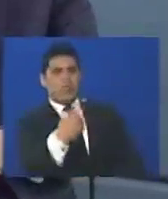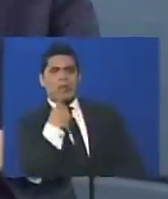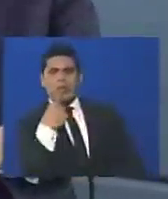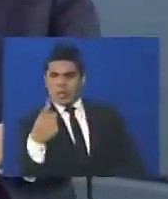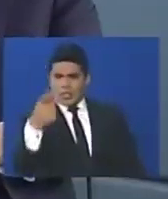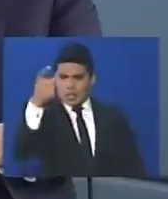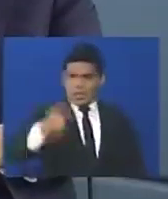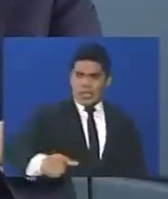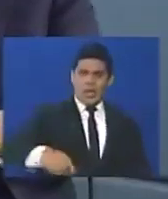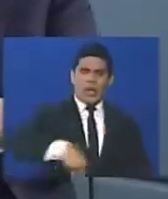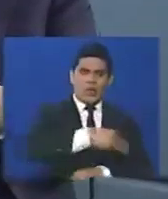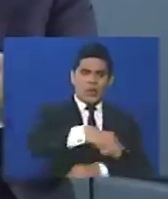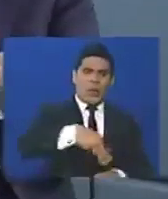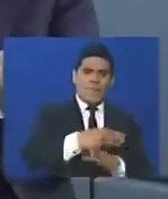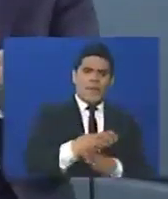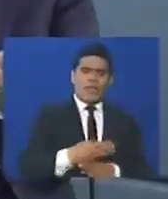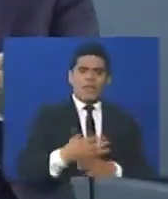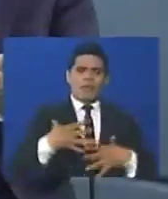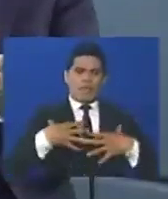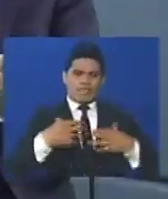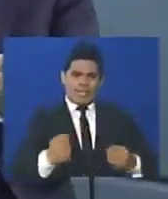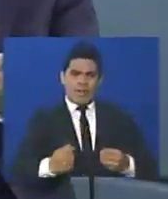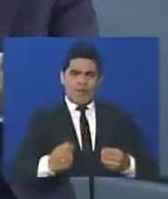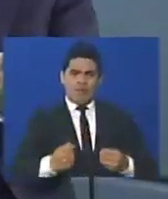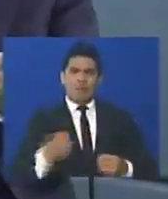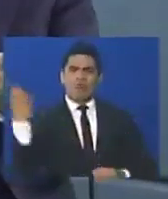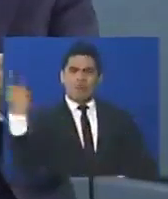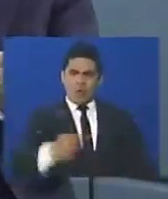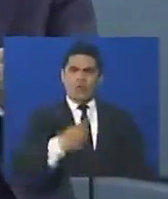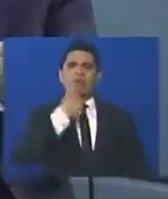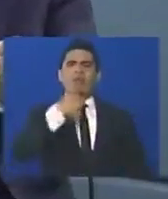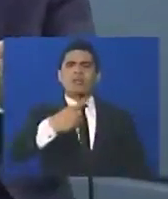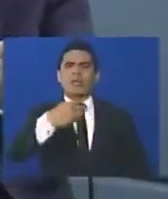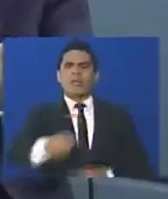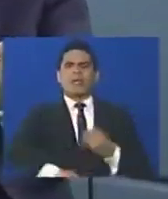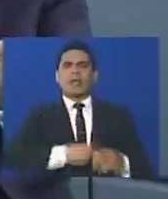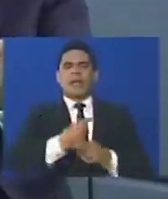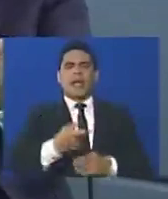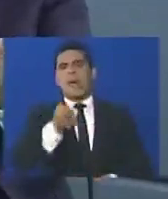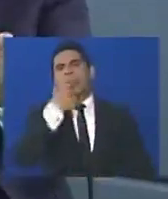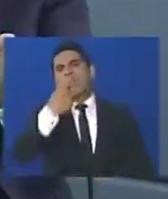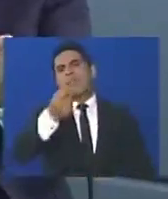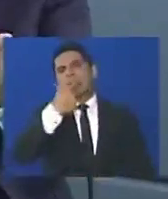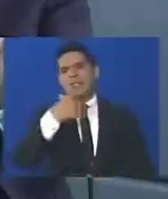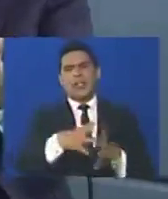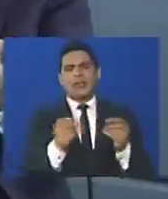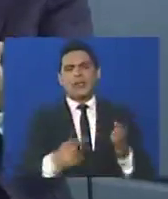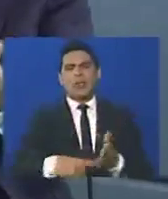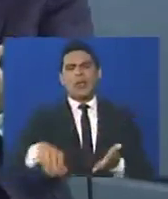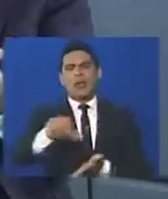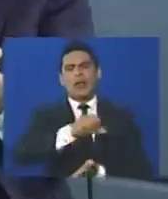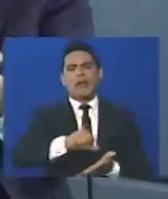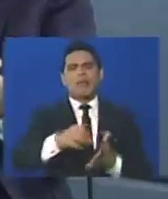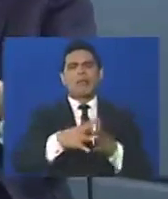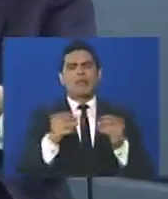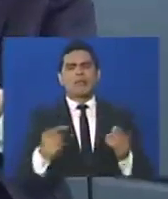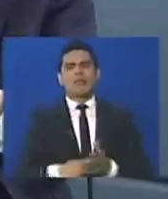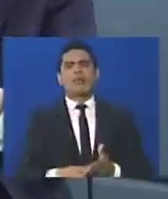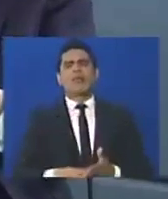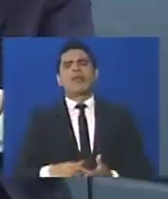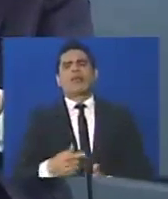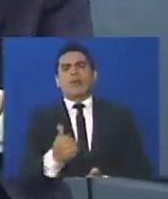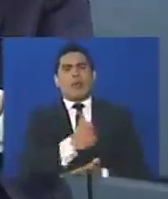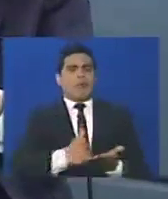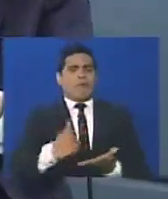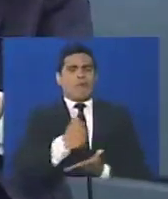díganle al ministro de salud, mándenle una orden, verdad, al ministro de salud, que haya medicinas y remedios en las farmacias la semana que viene, porque